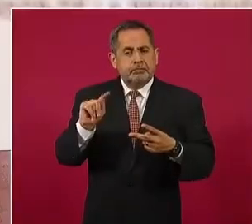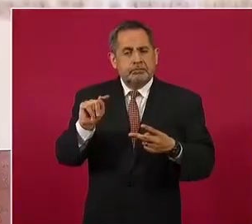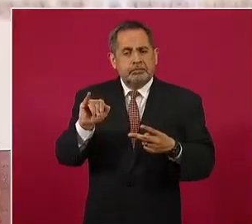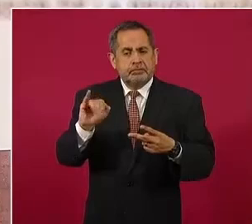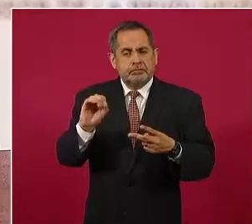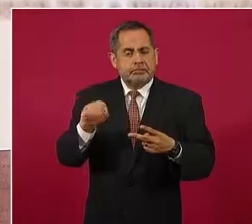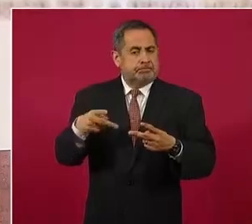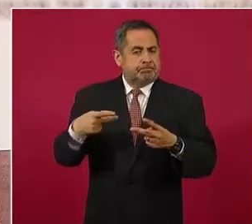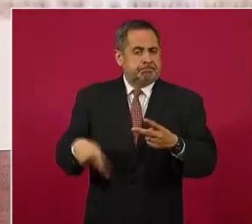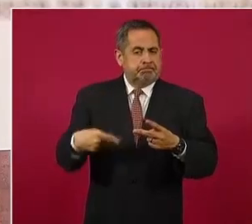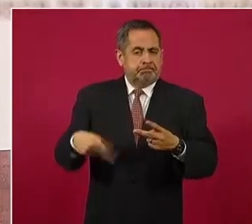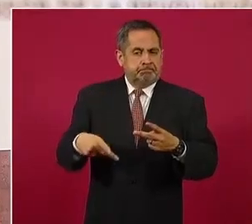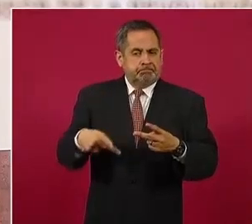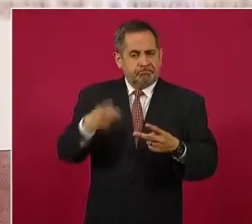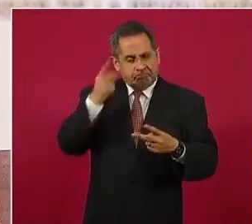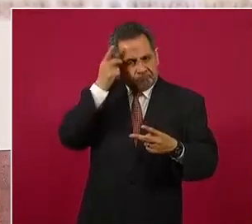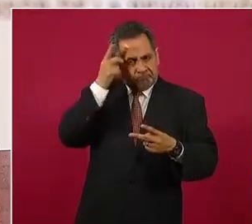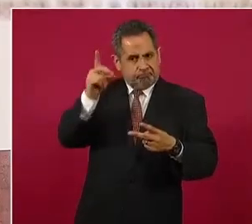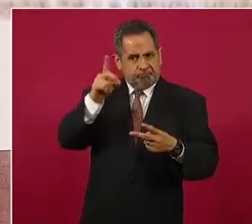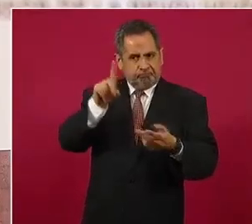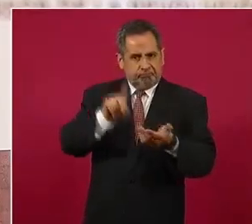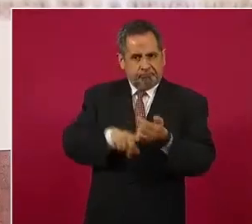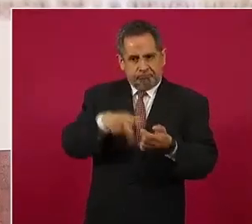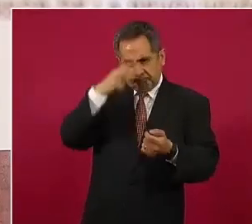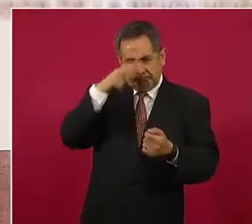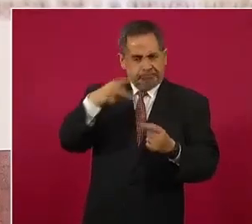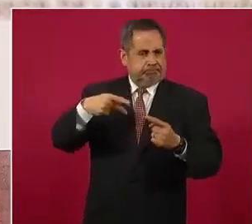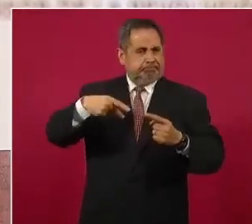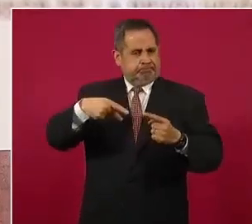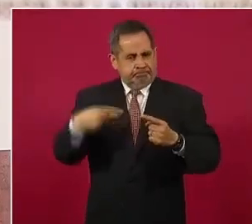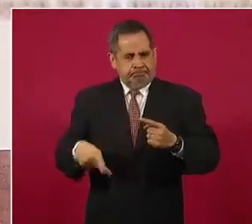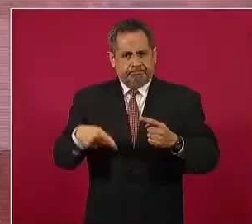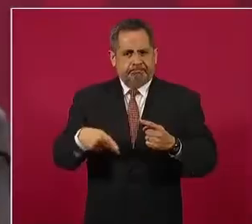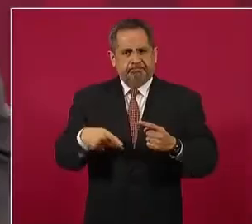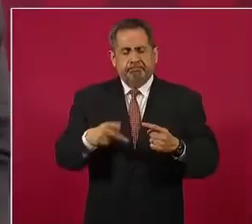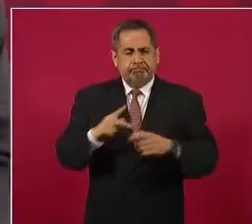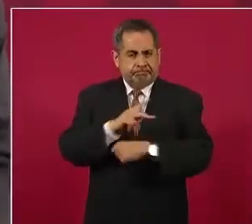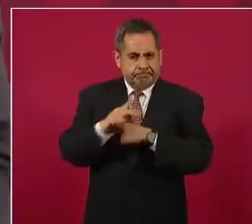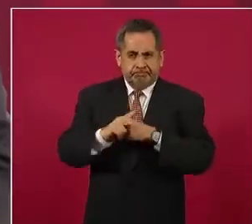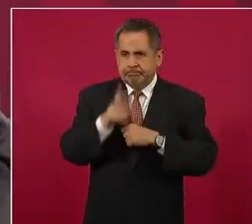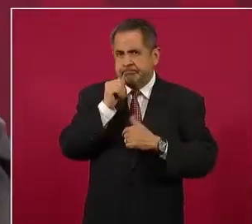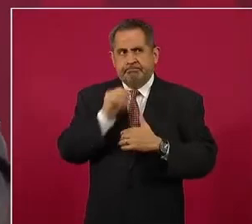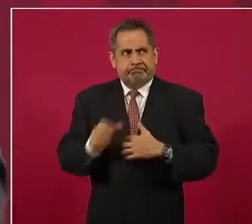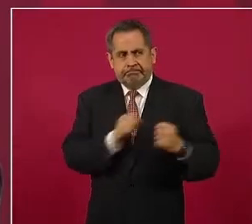un mineral de la nación.